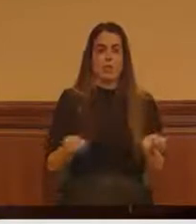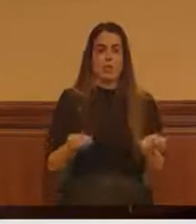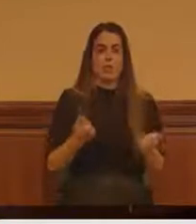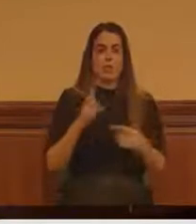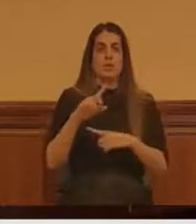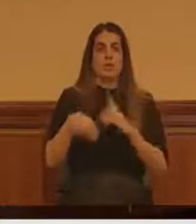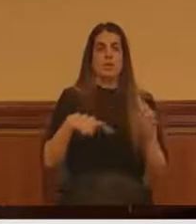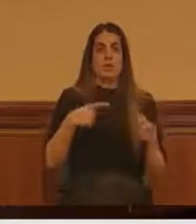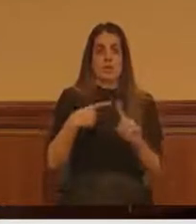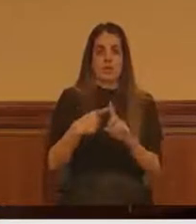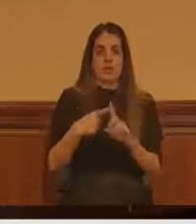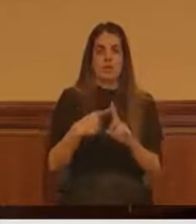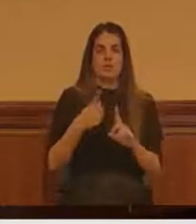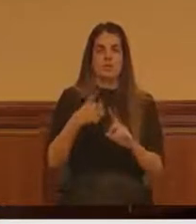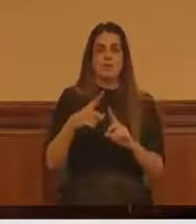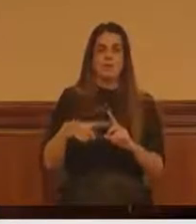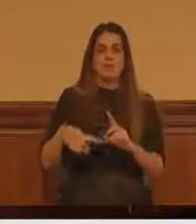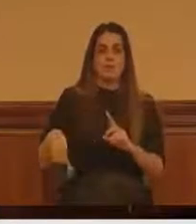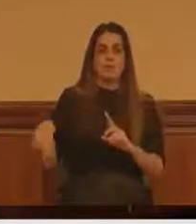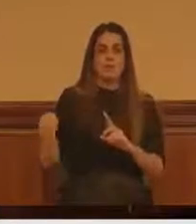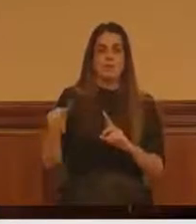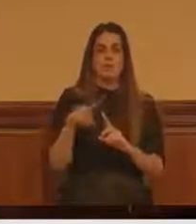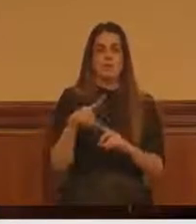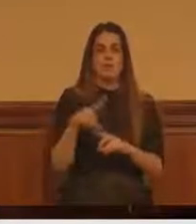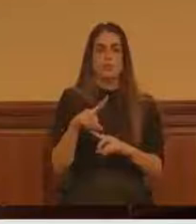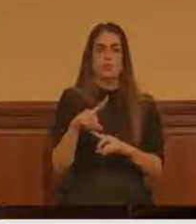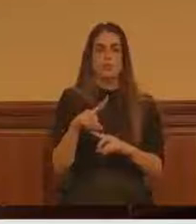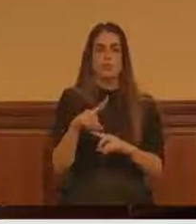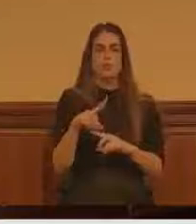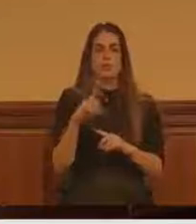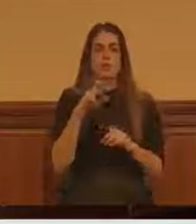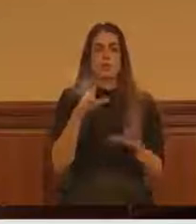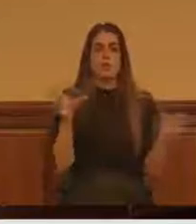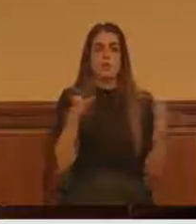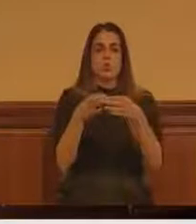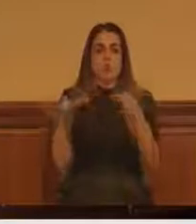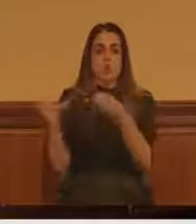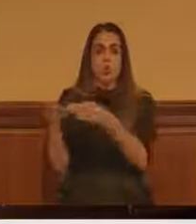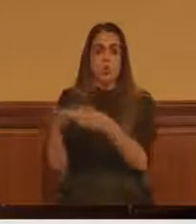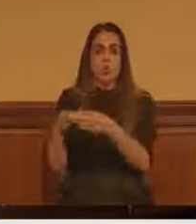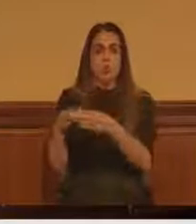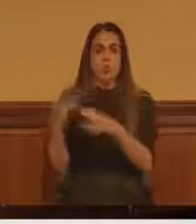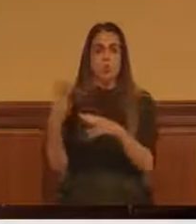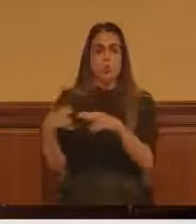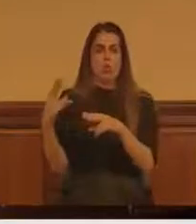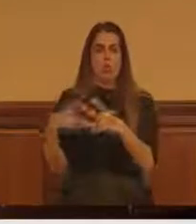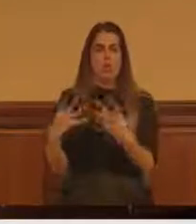formaciones políticas, además con mucha alegría,